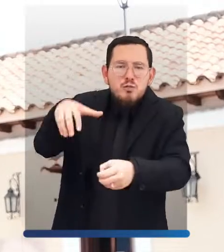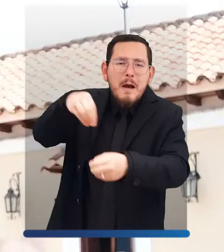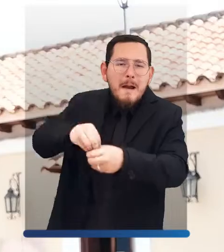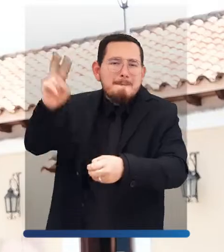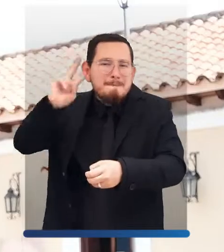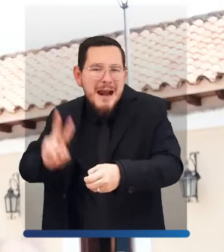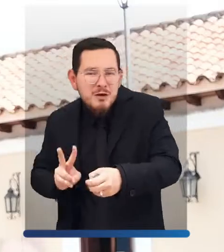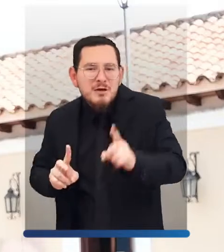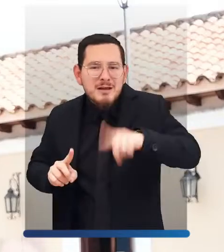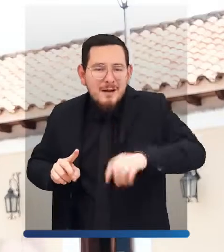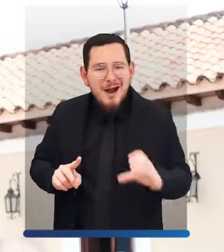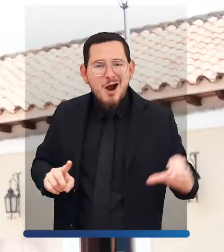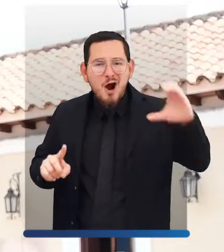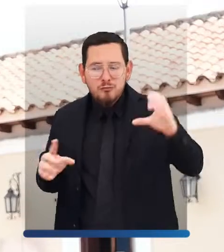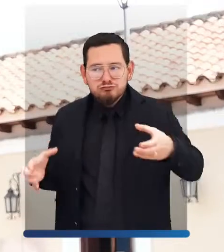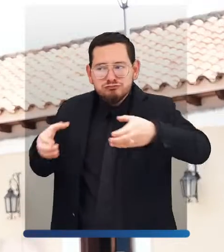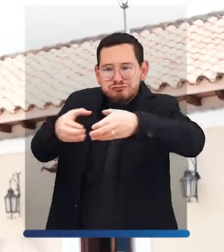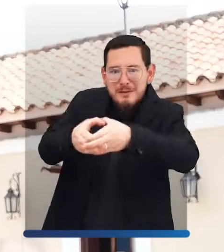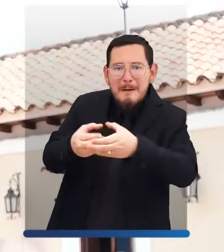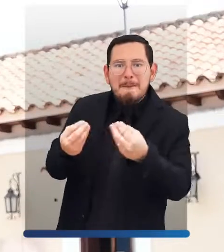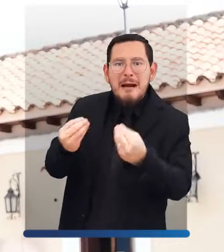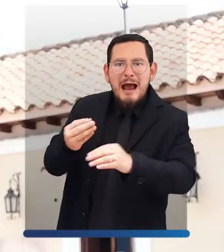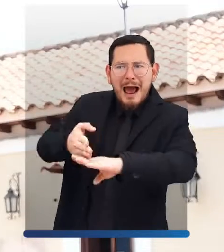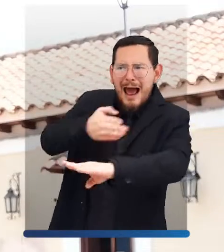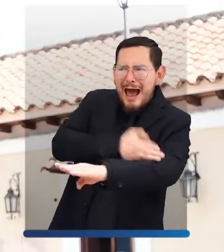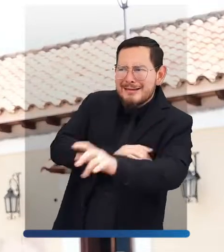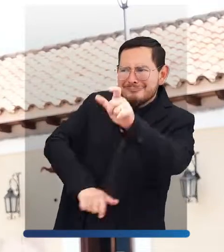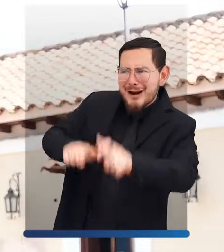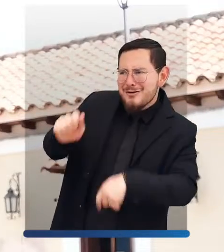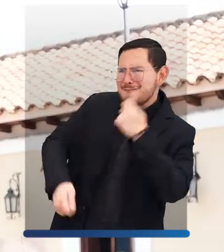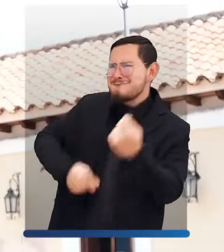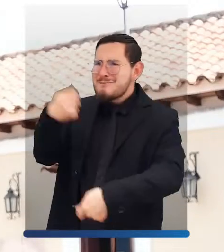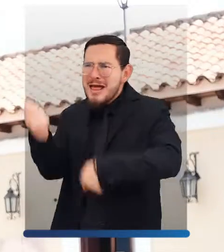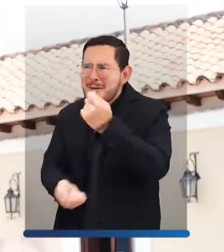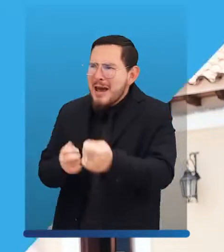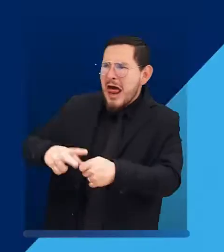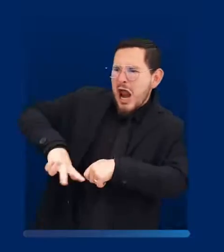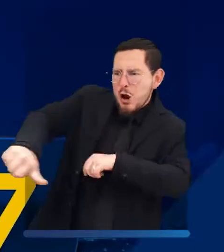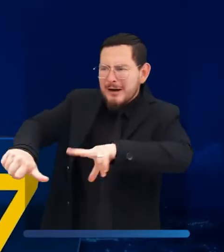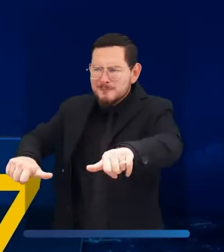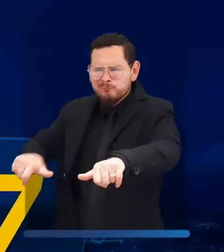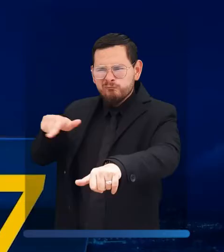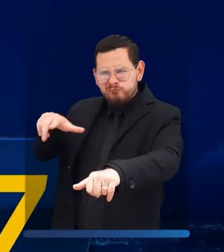colombianos, que tenían más de 5 antecedentes por hurto y tráfico de estupefacientes.